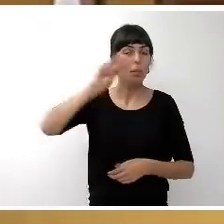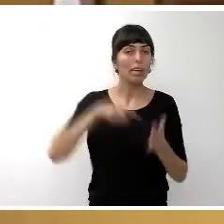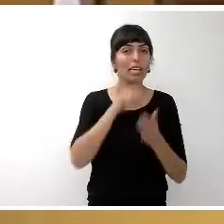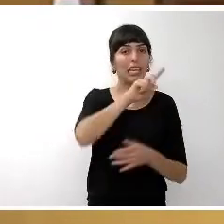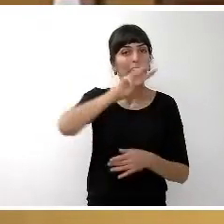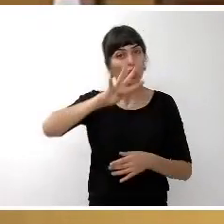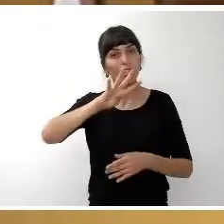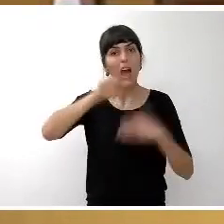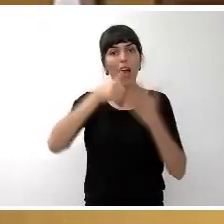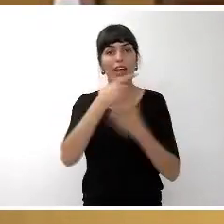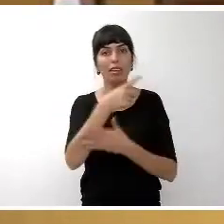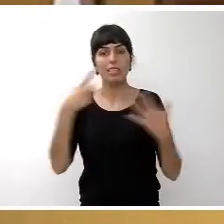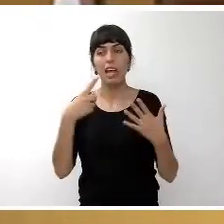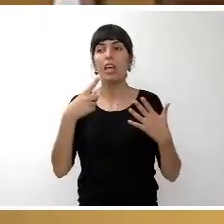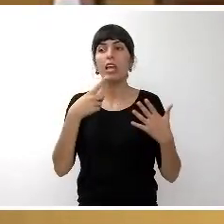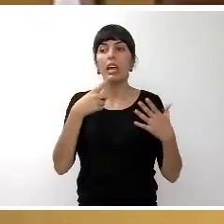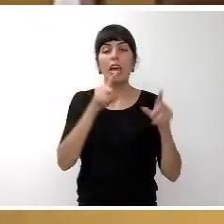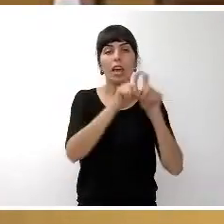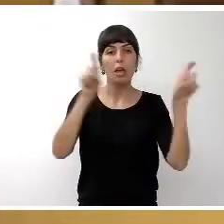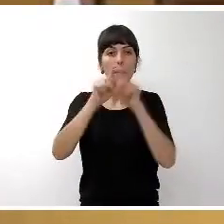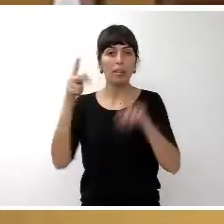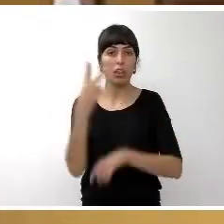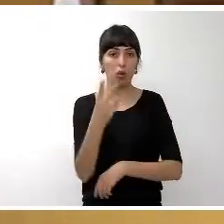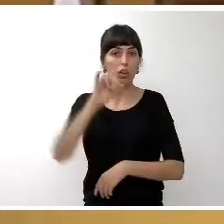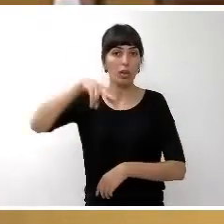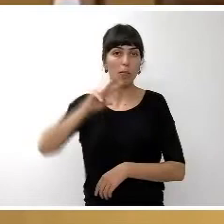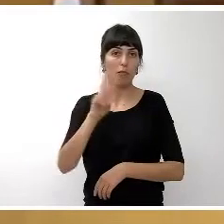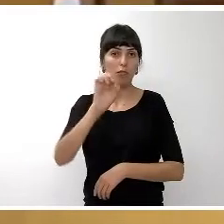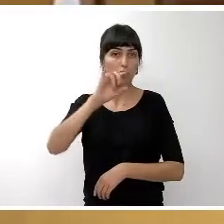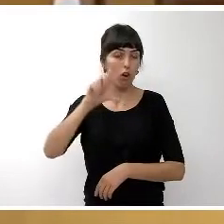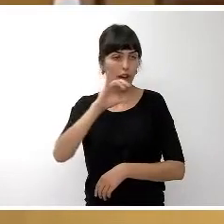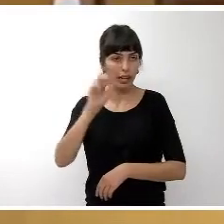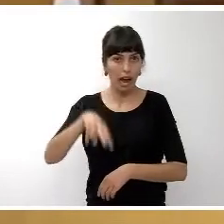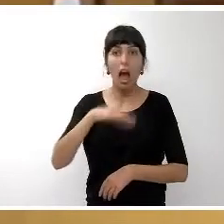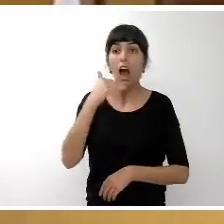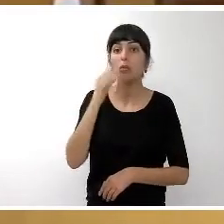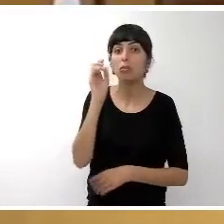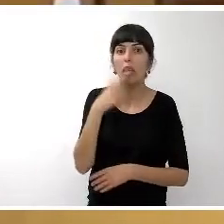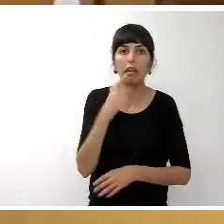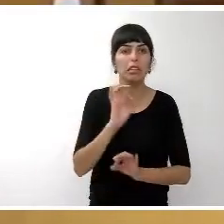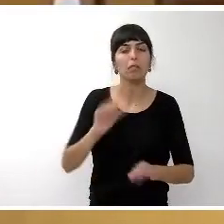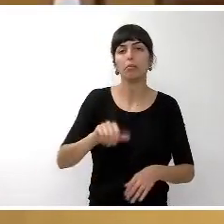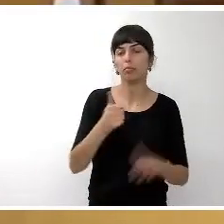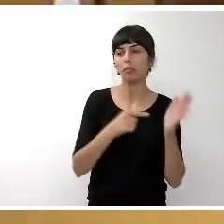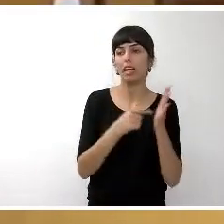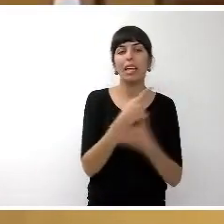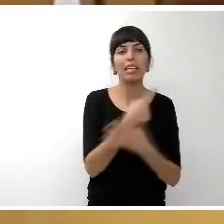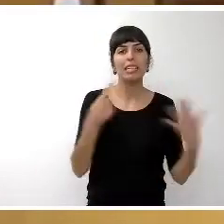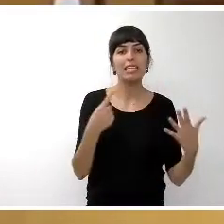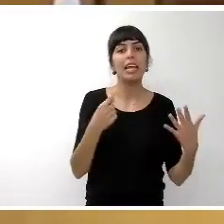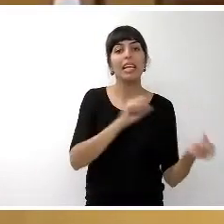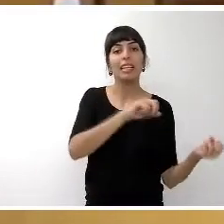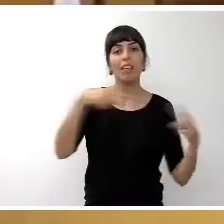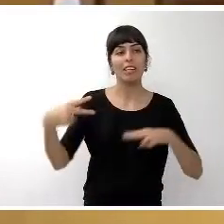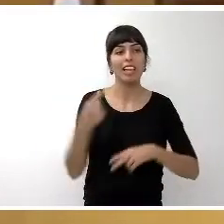Gesta. ¿Alguna intervención? Se aprueba. Punto número 16. Transferencias de crédito de operaciones de capital